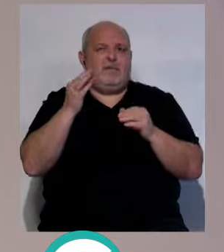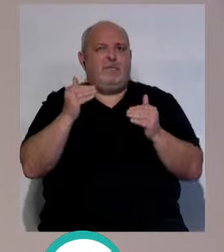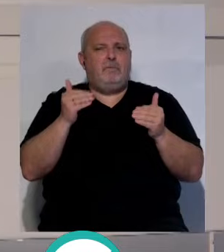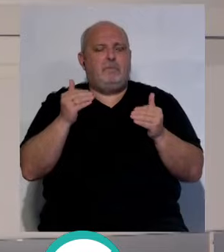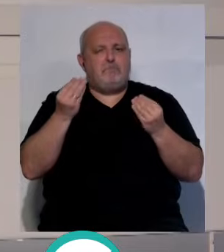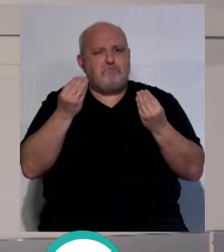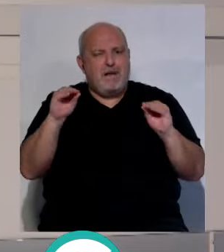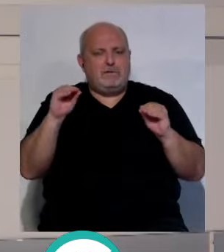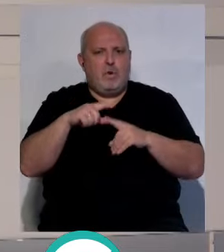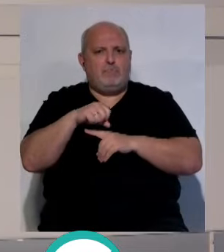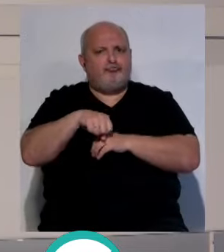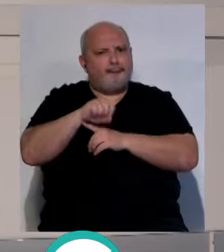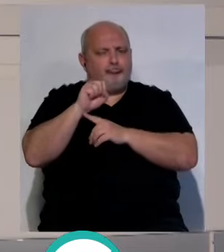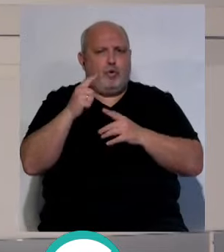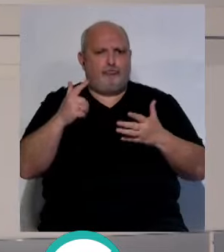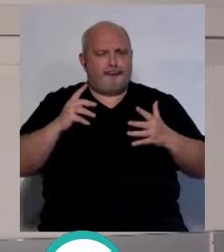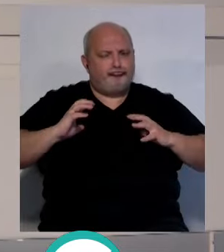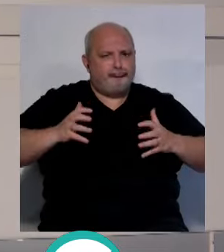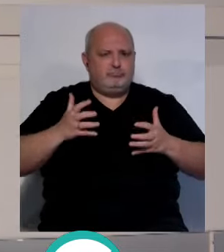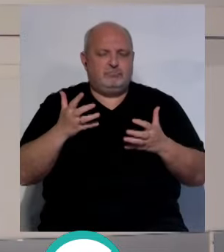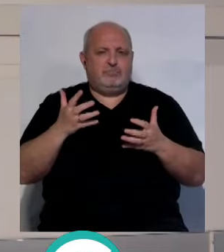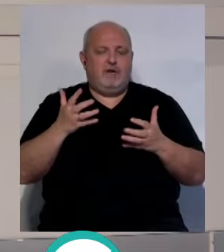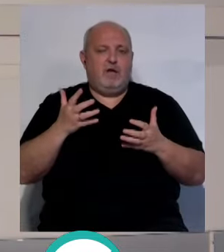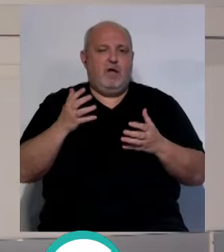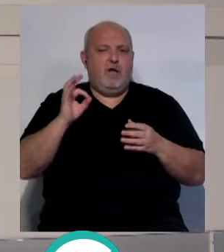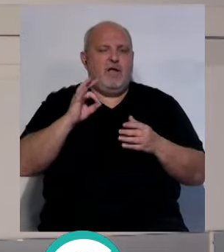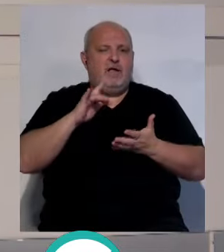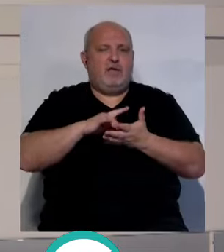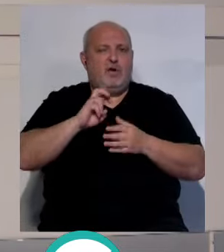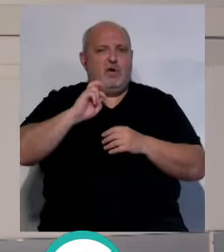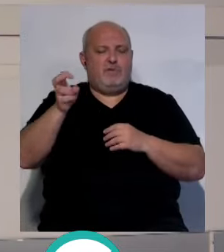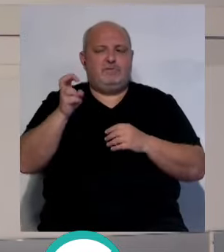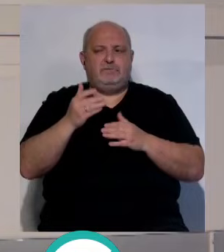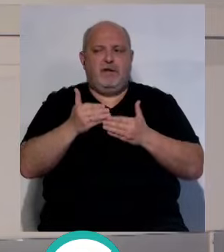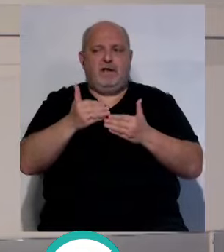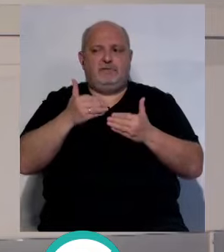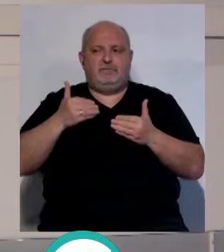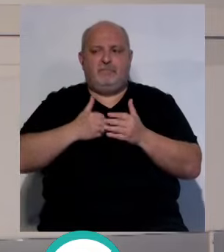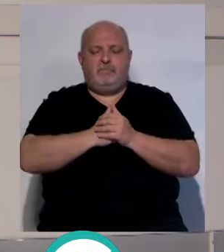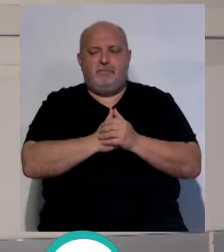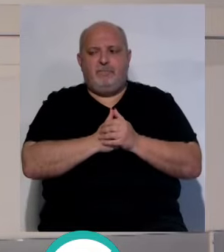un poco la cabeza ahí y lo mismo si hubiese pitado falta. Ocurría también en otros instantes del partido.